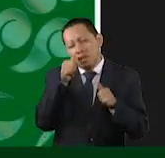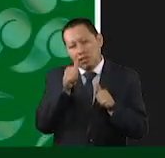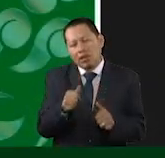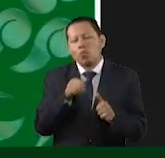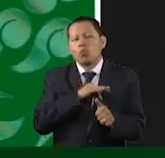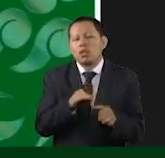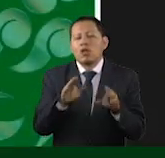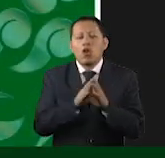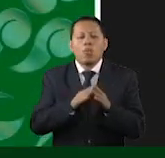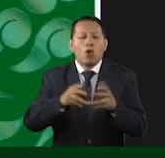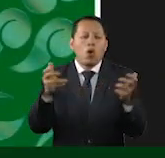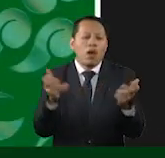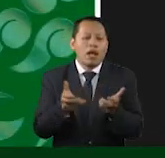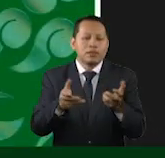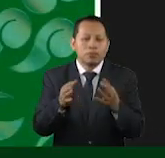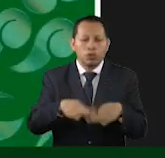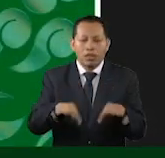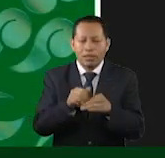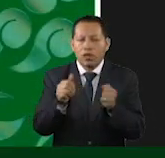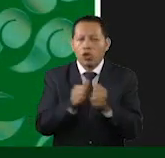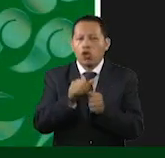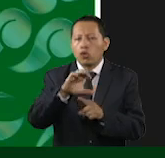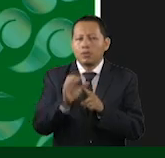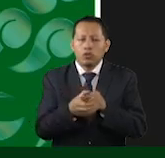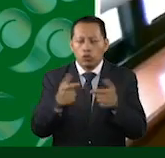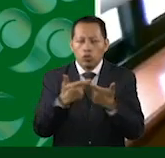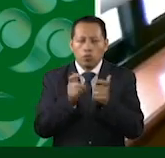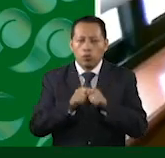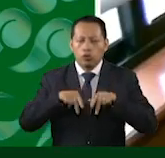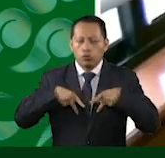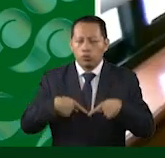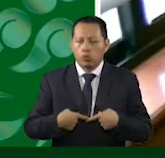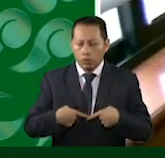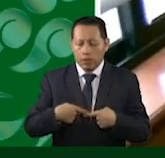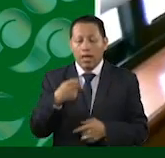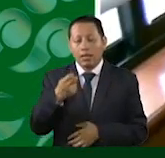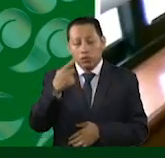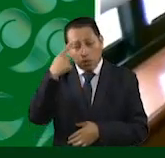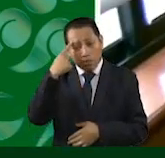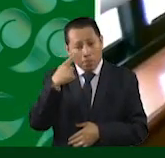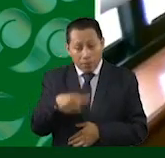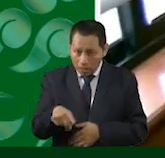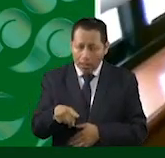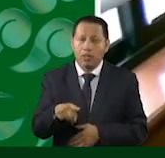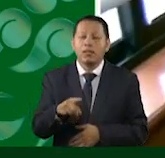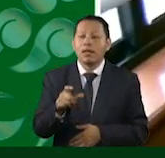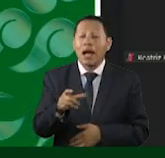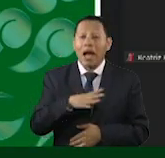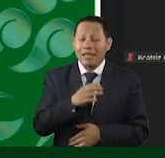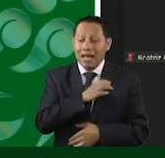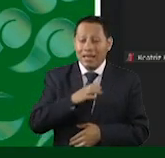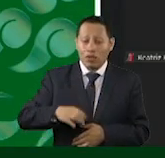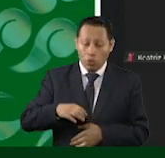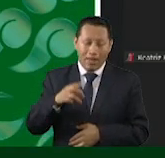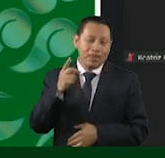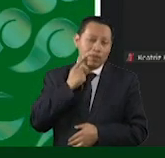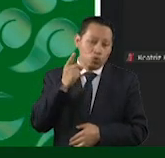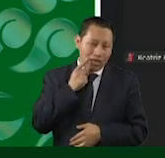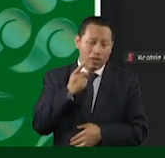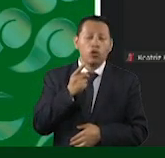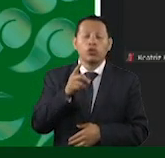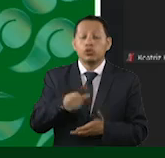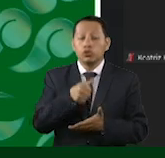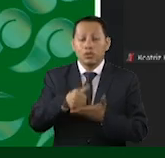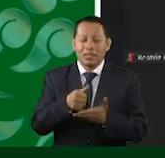se cuentan las acciones conjuntas con la Comisión de Atención a Grupos Vulnerables para negar una candidatura como diputado local a un